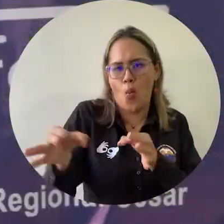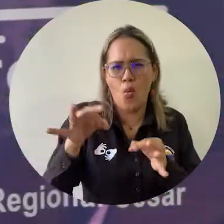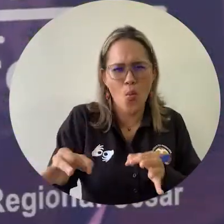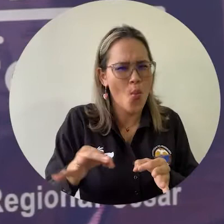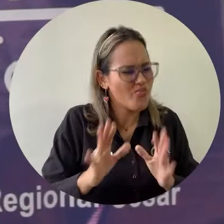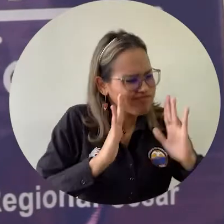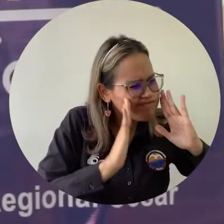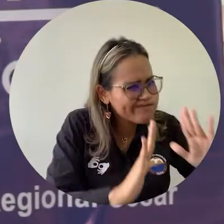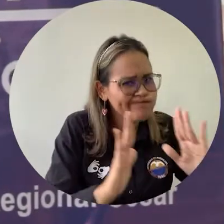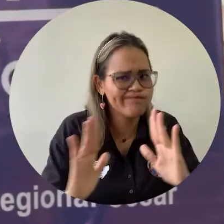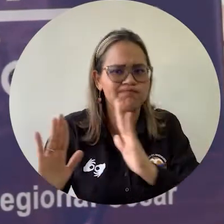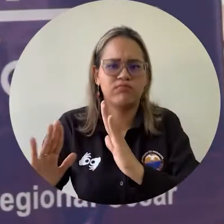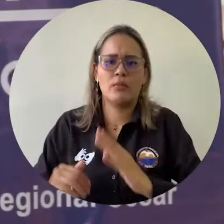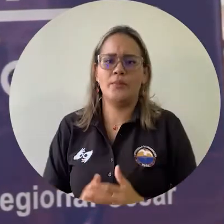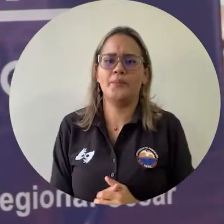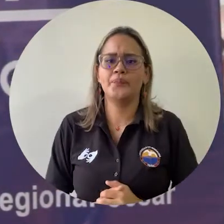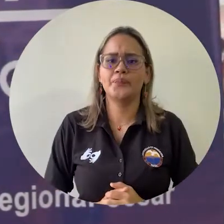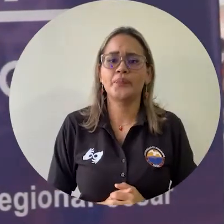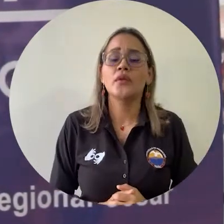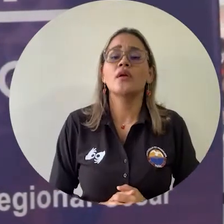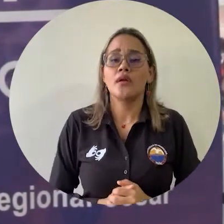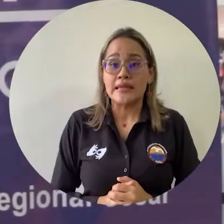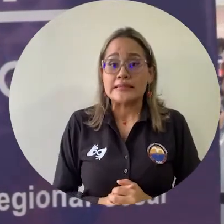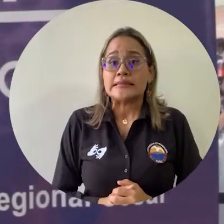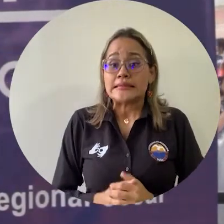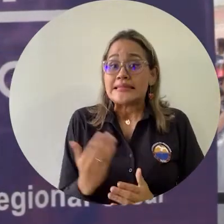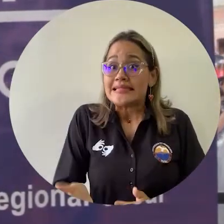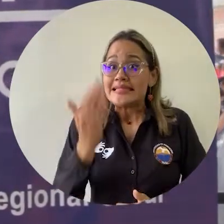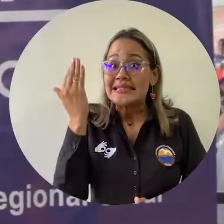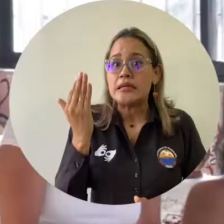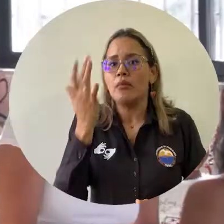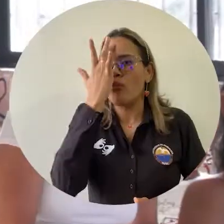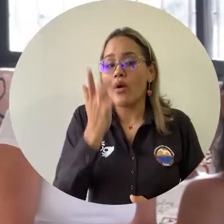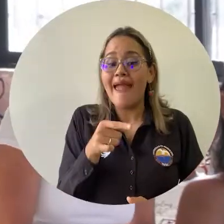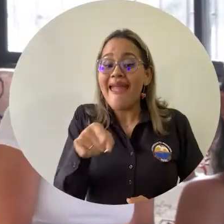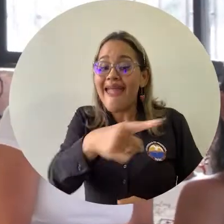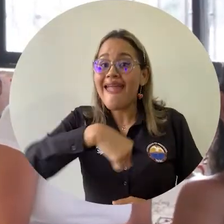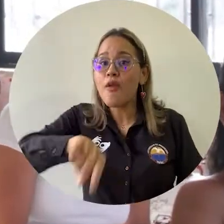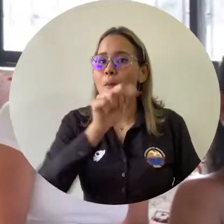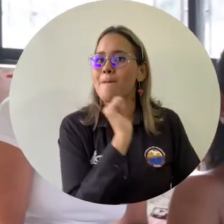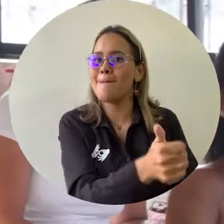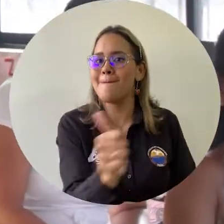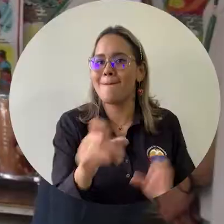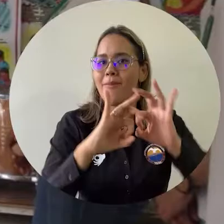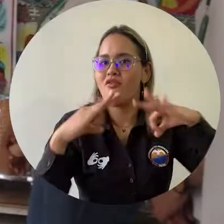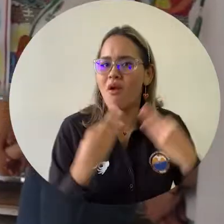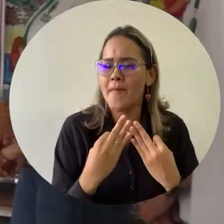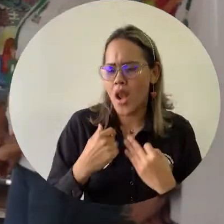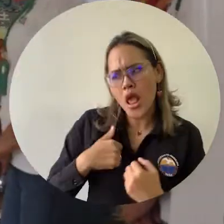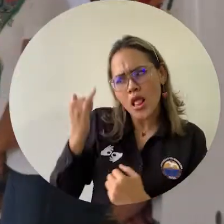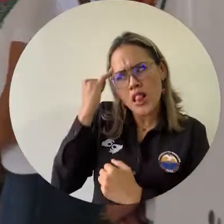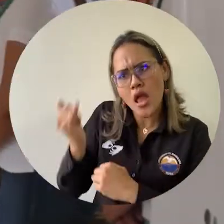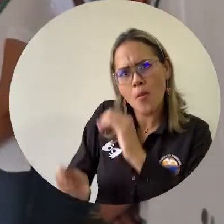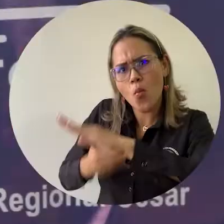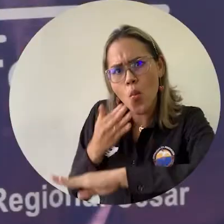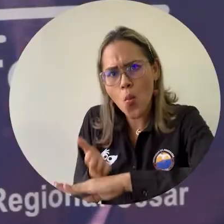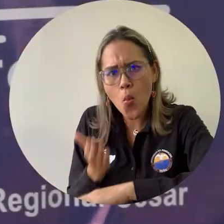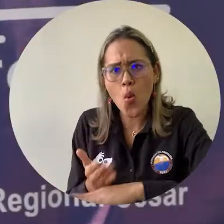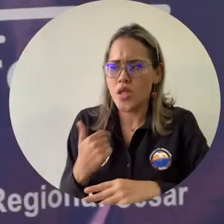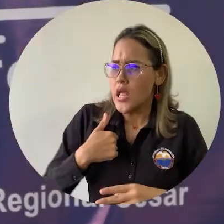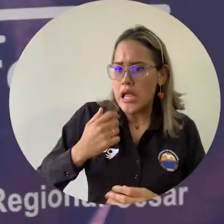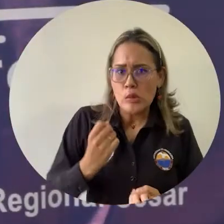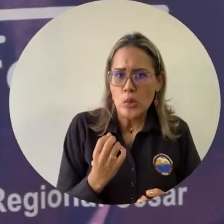rural. Esto ha sido un ejercicio muy interesante porque han sido las mismas familias quienes han ido construyendo y han ido planeando, buscando